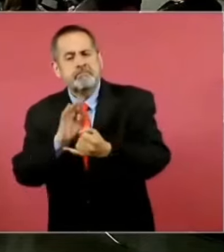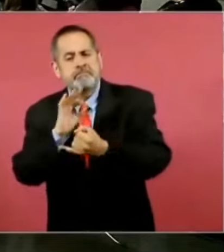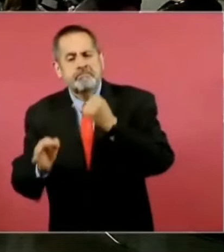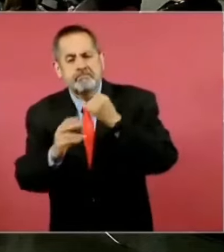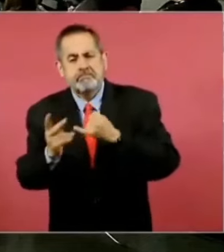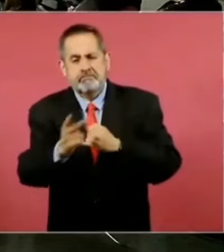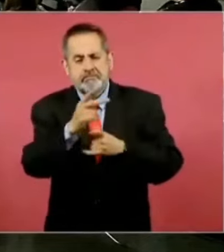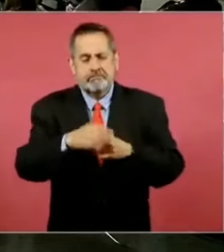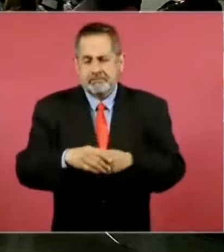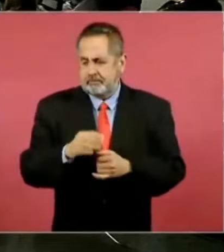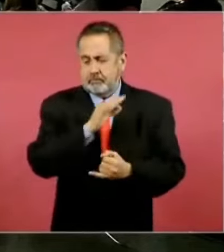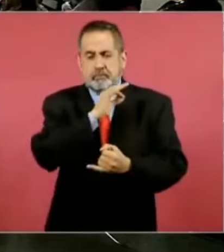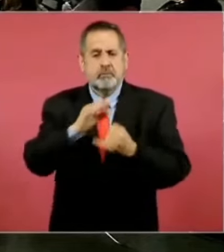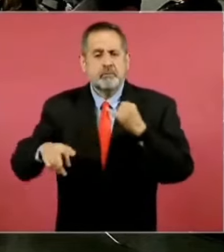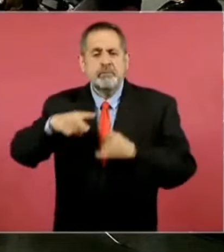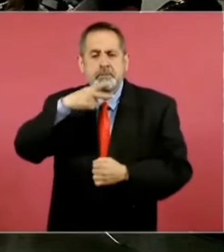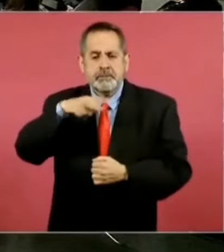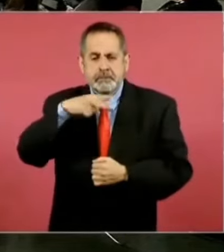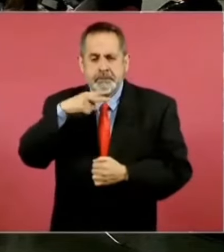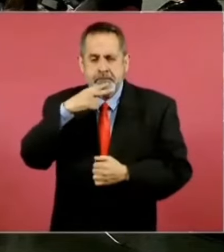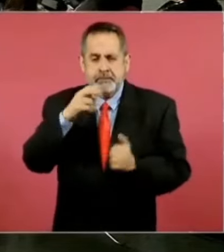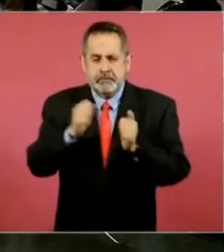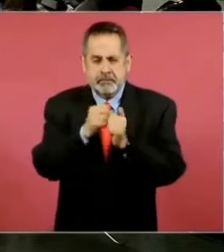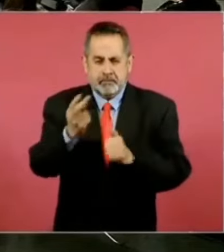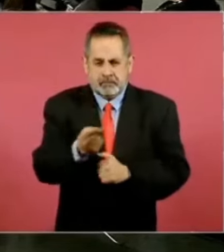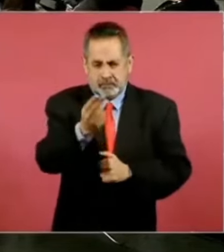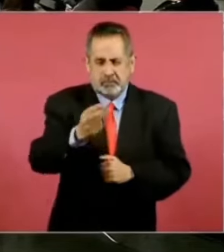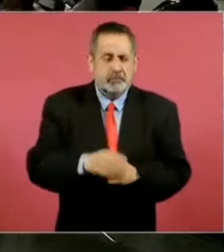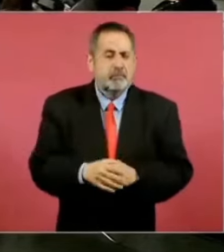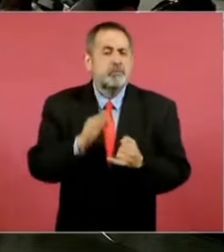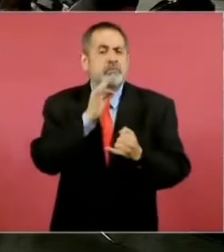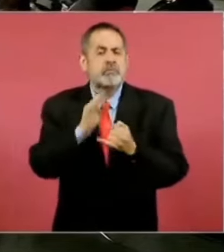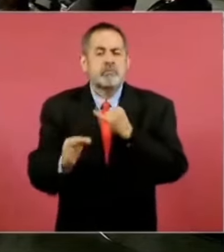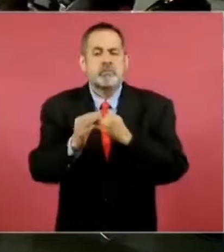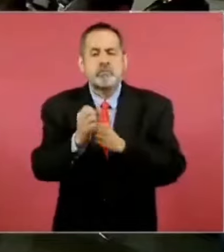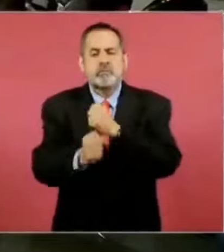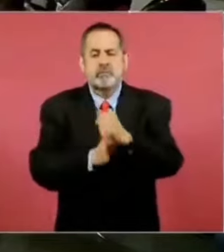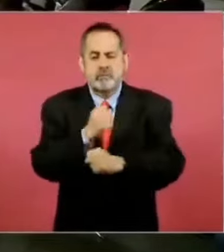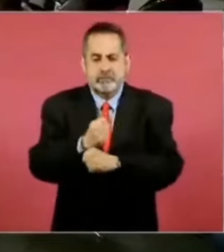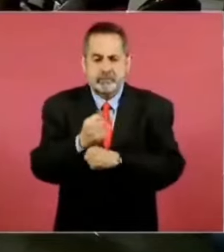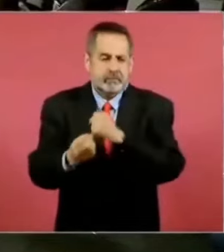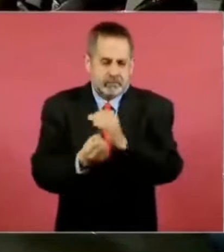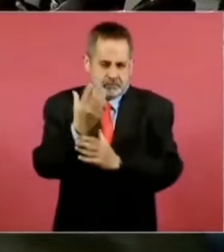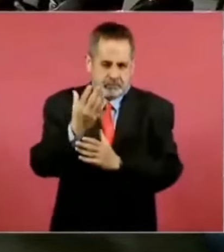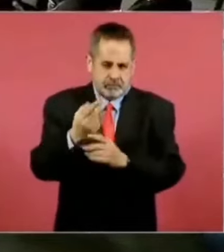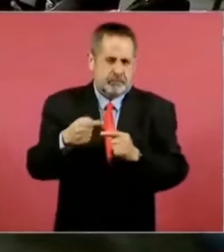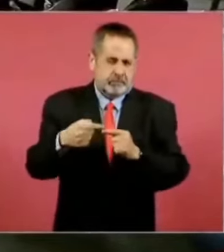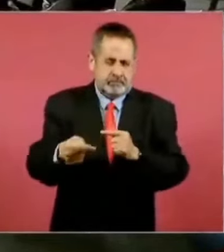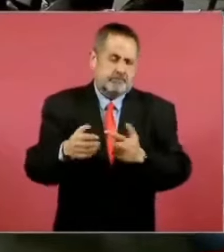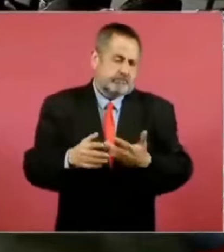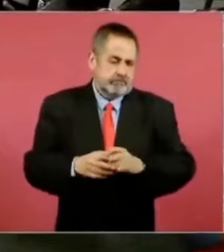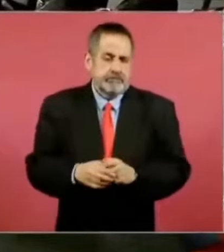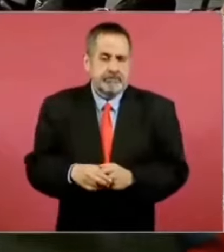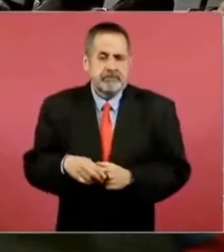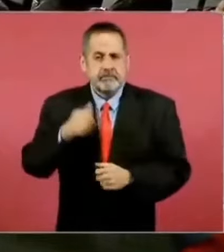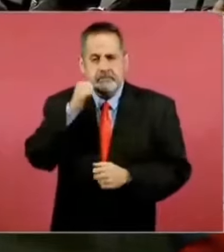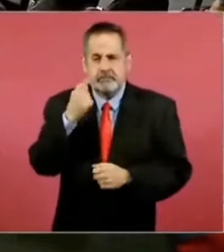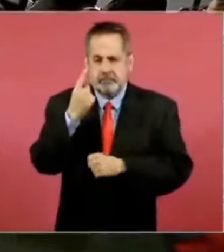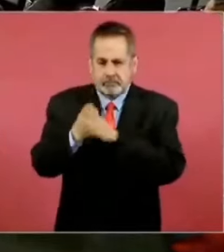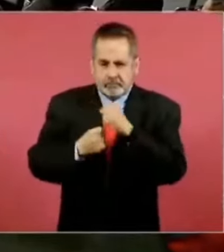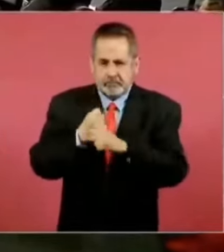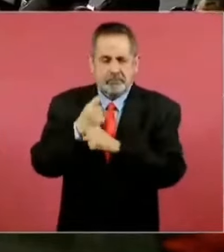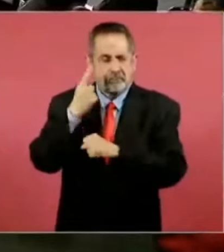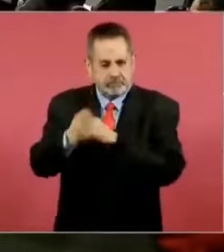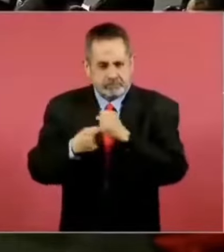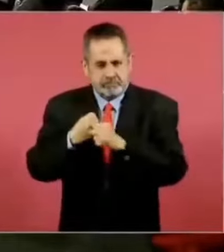Santo, la última Navidad con usted y el último año nuevo, pues como todos los años me permito hacer la